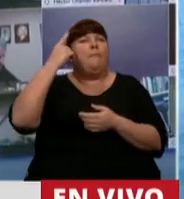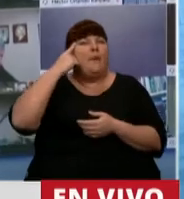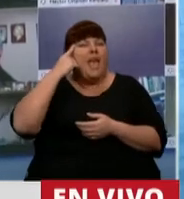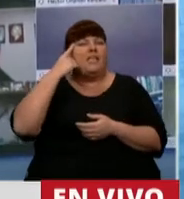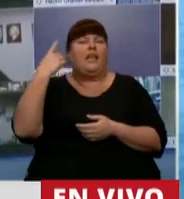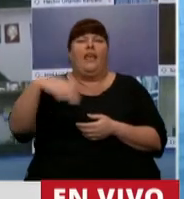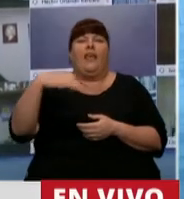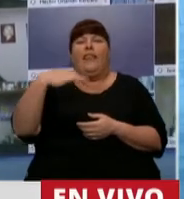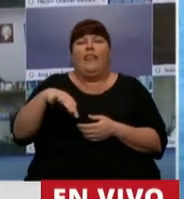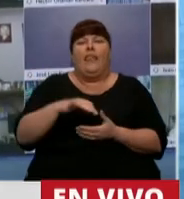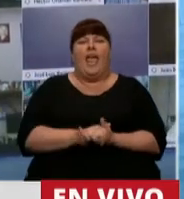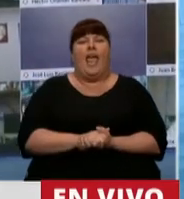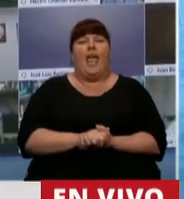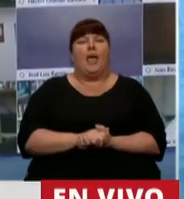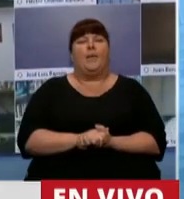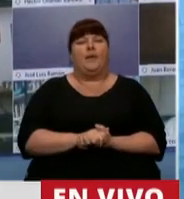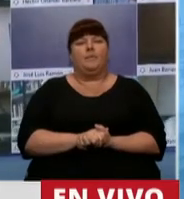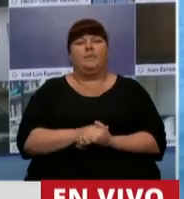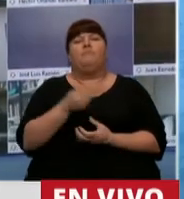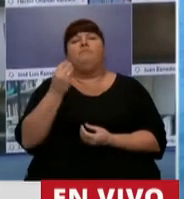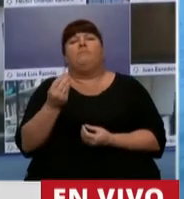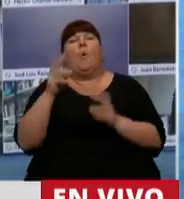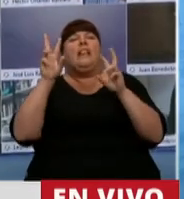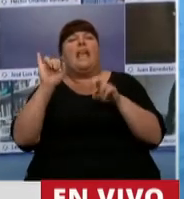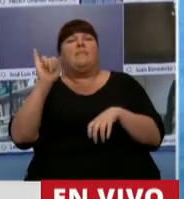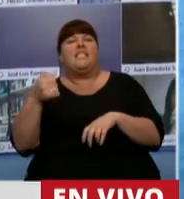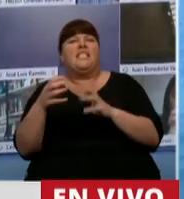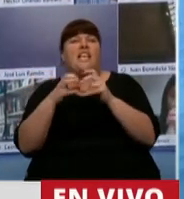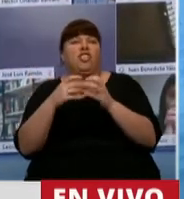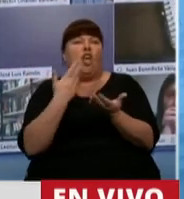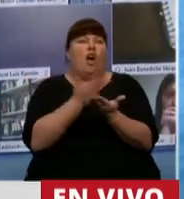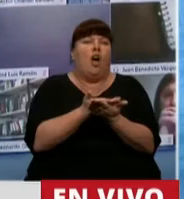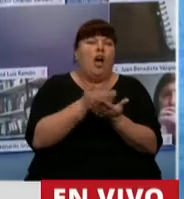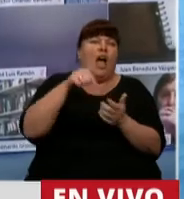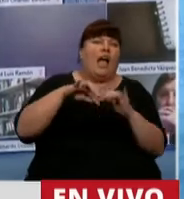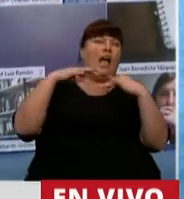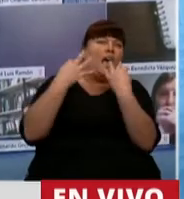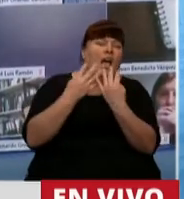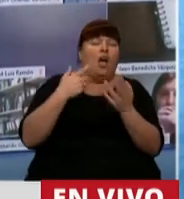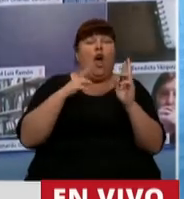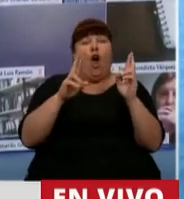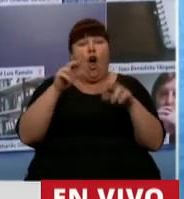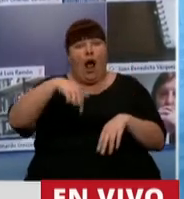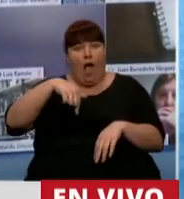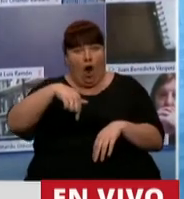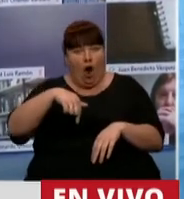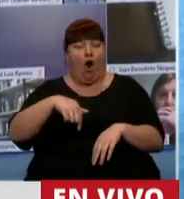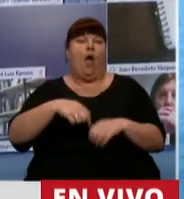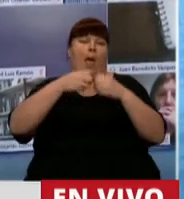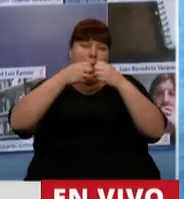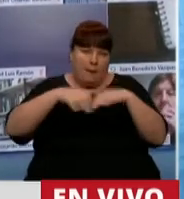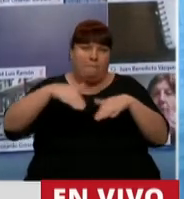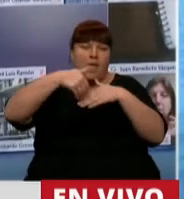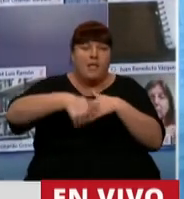de que teníamos que poner en compulsa a ver qué temas íbamos a poder tratar en este recinto. Espero que hoy sea el